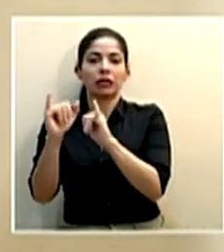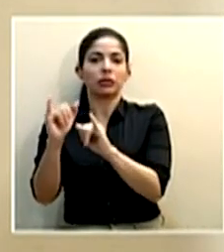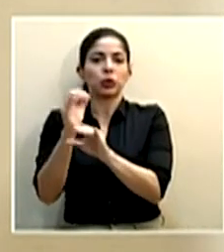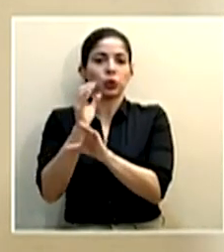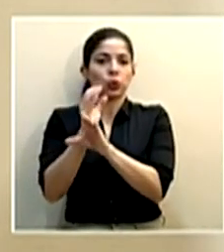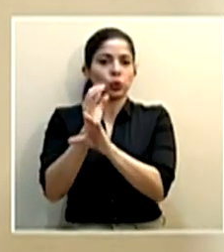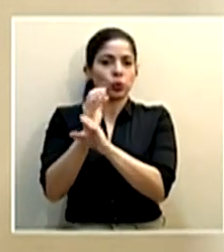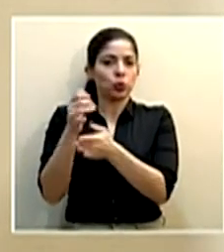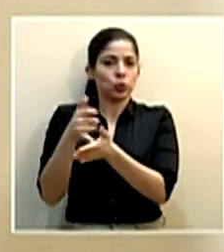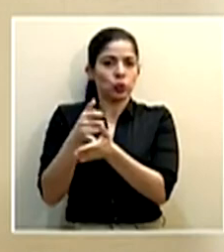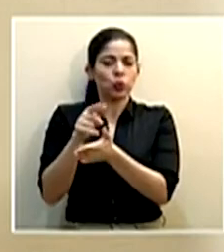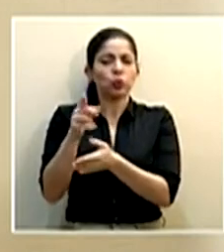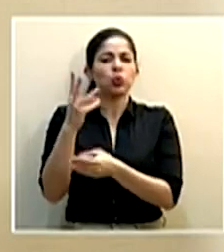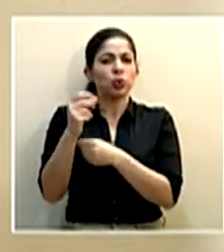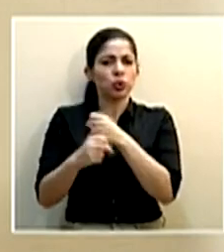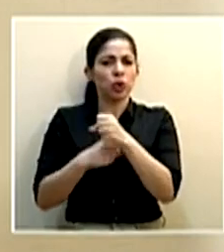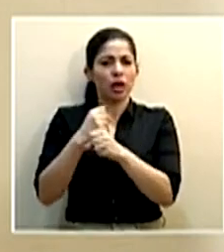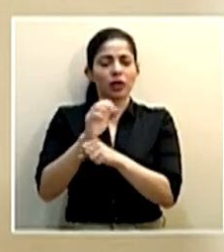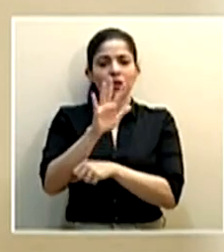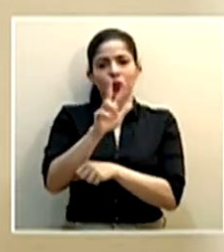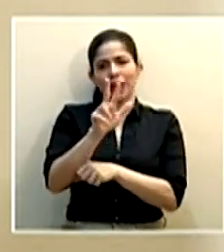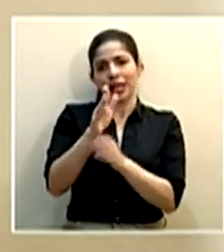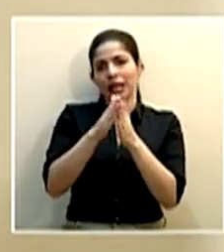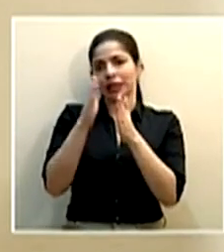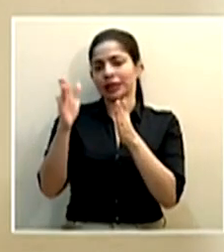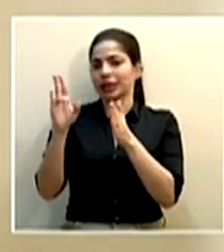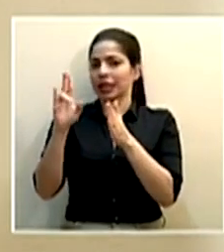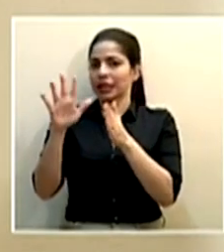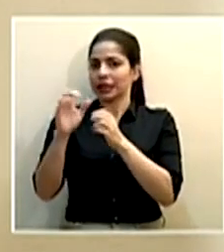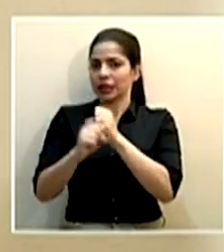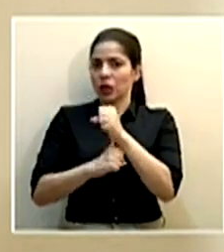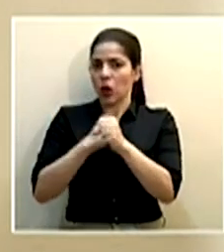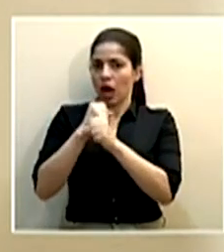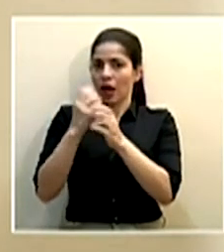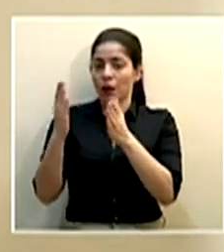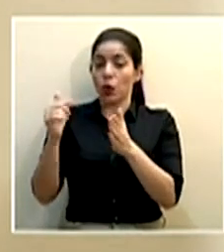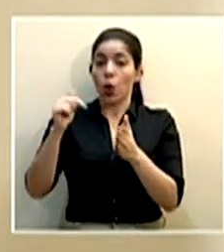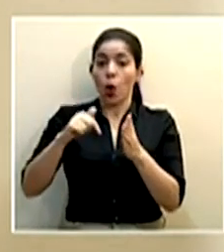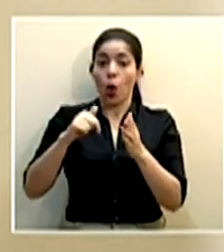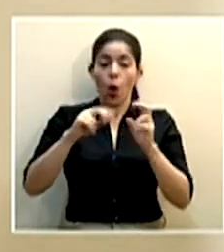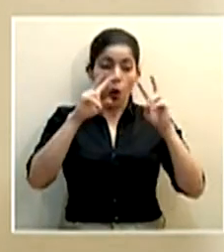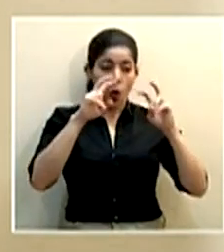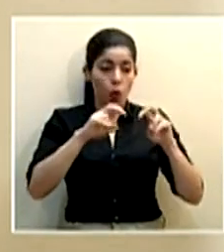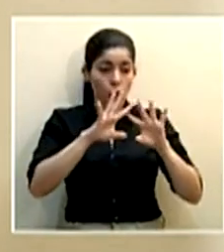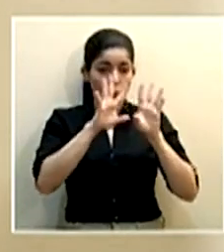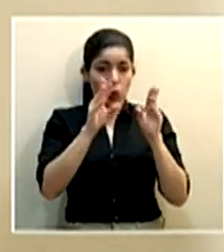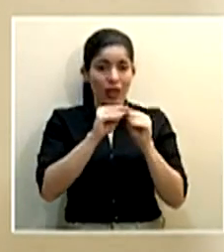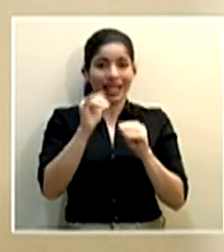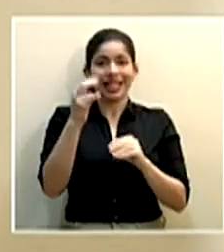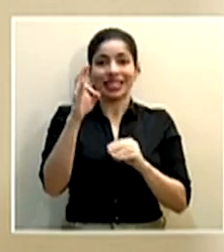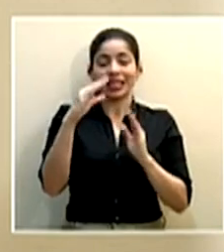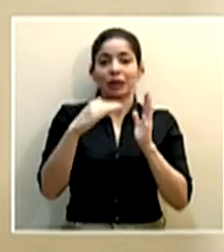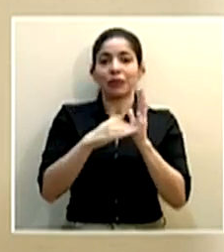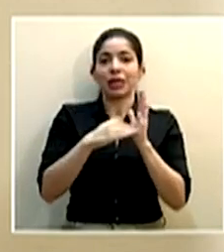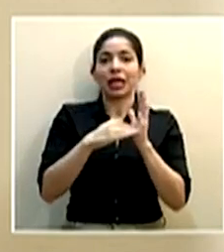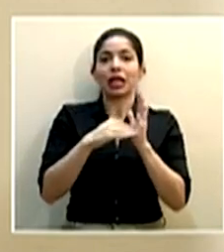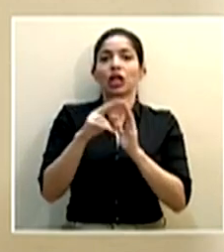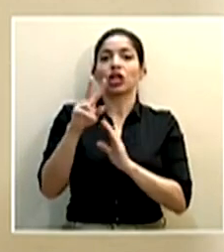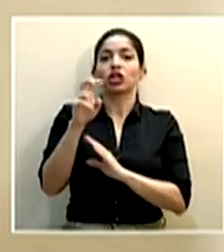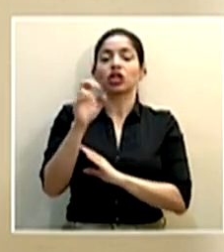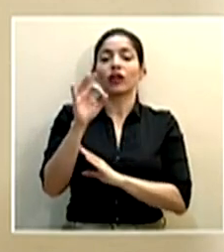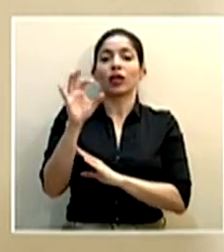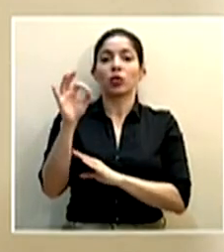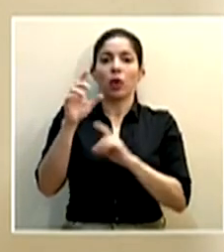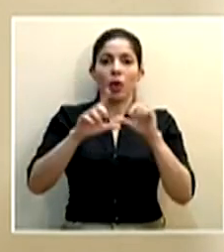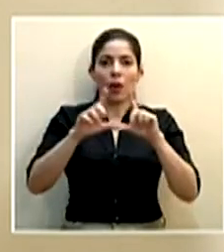intensivos, con un rango de edad de los cincuenta y tres a los setenta y cinco años. Hoy se han procesado un total de diecisiete mil doscientos noventa y